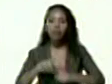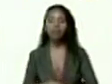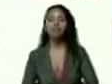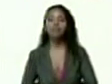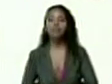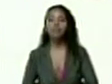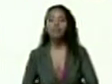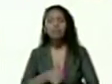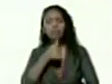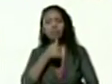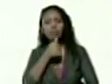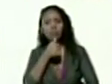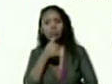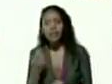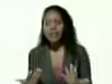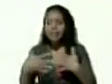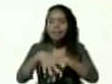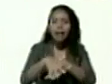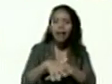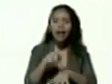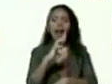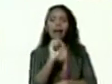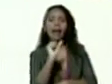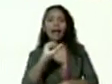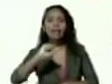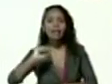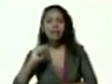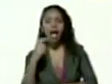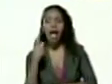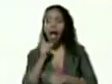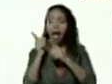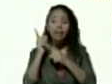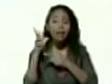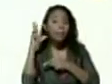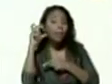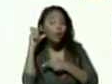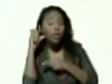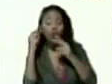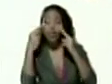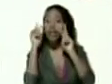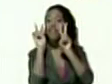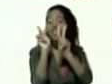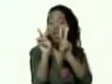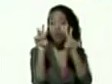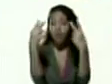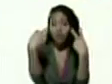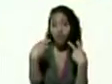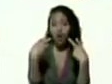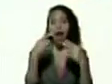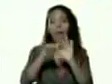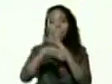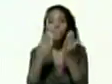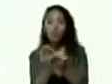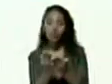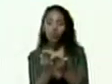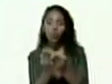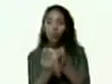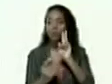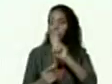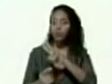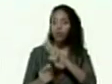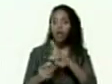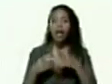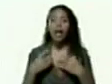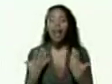quien integra una raz atención aquel que me escucha aquí y nos escucha en el mundo las integran